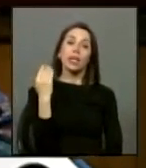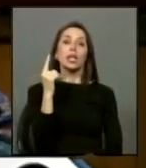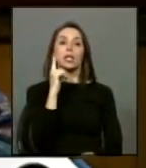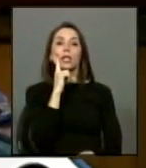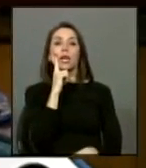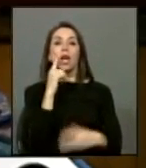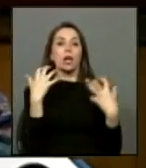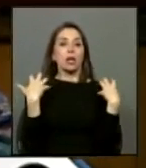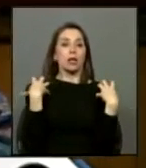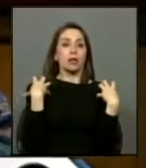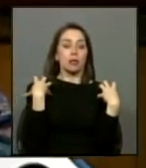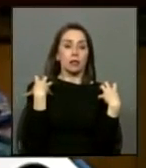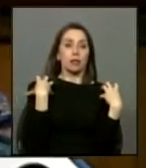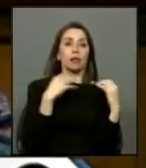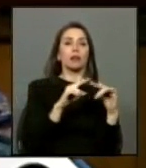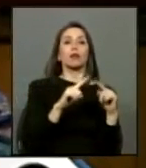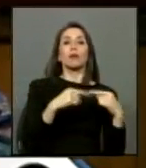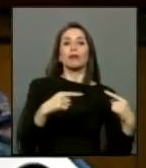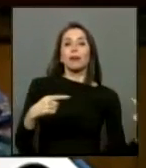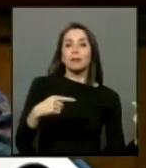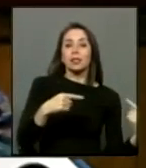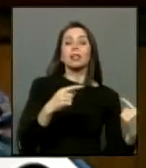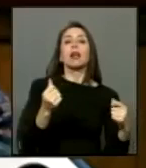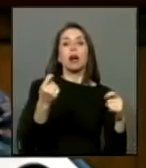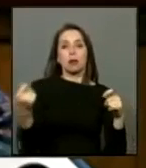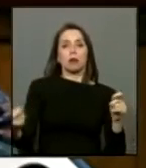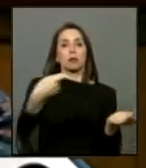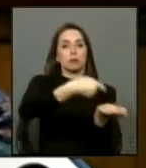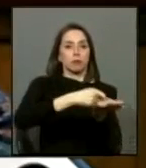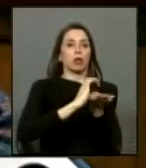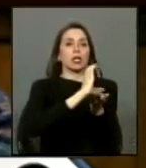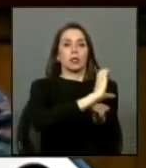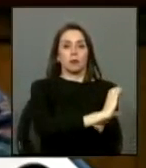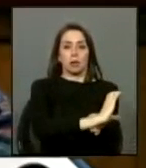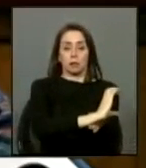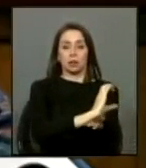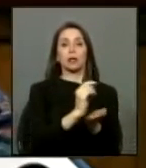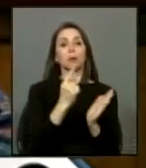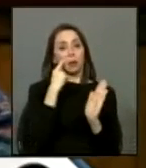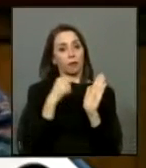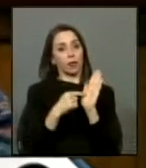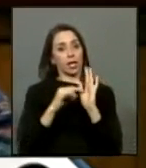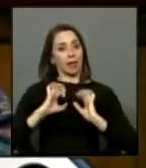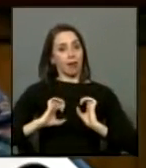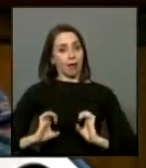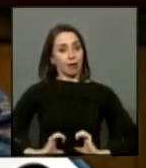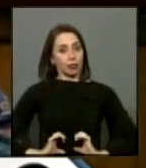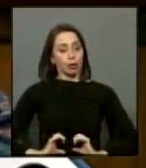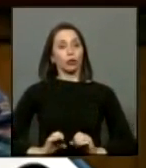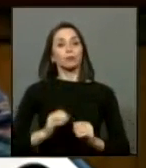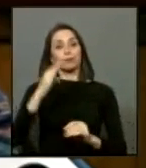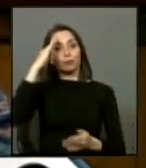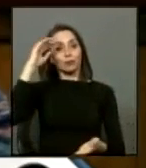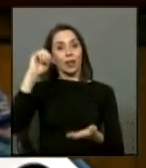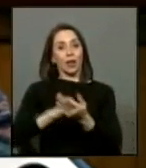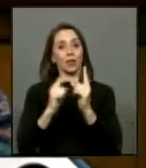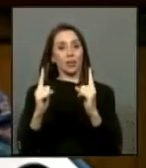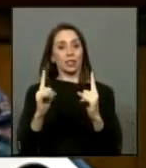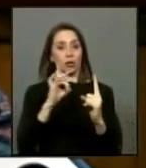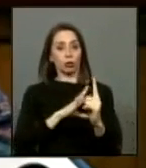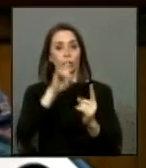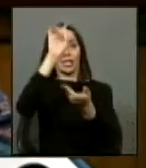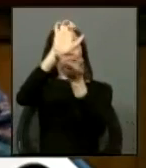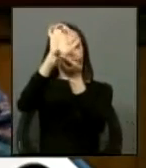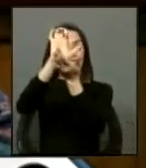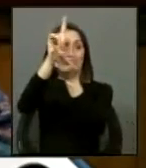cargo tendrán derecho a la indemnización. Adicionalmente, y considerando un argumento ético, cual es que durante el periodo de la dictadura fue el propio Estado